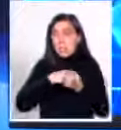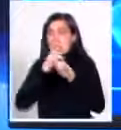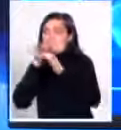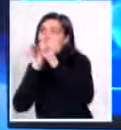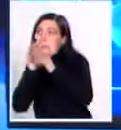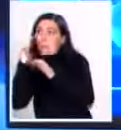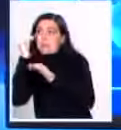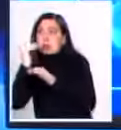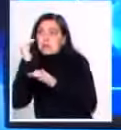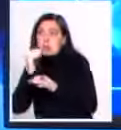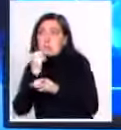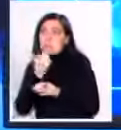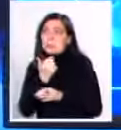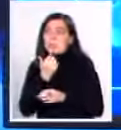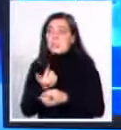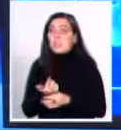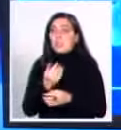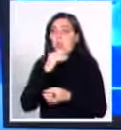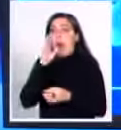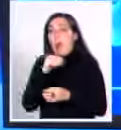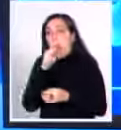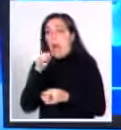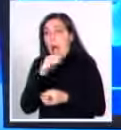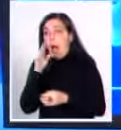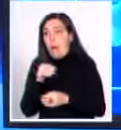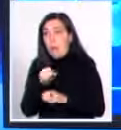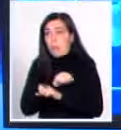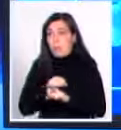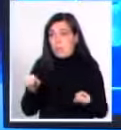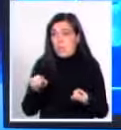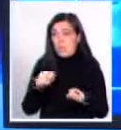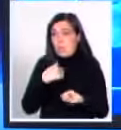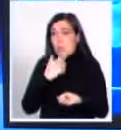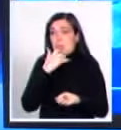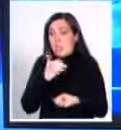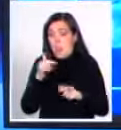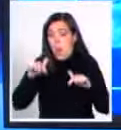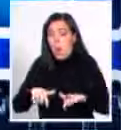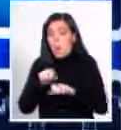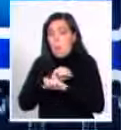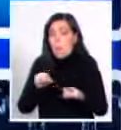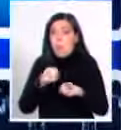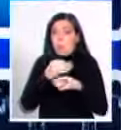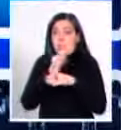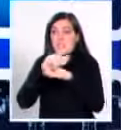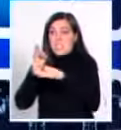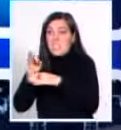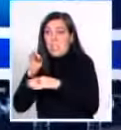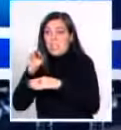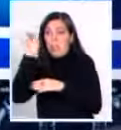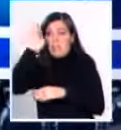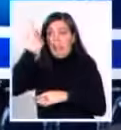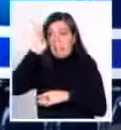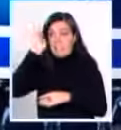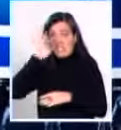los profesores. Me podía hablar. Puedo dar clase en inglés. La doy. ¿Da clase en inglés, Luis Eduardo?